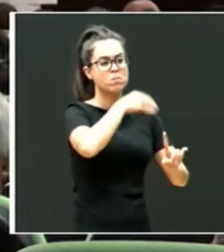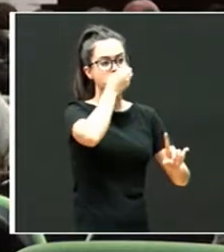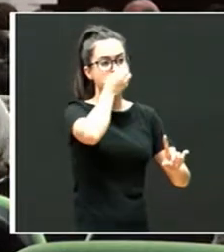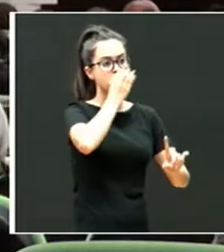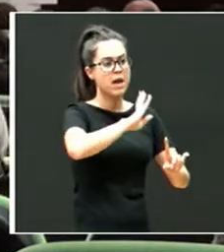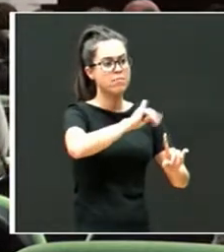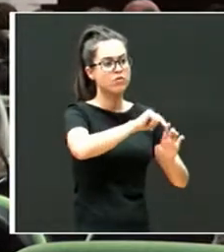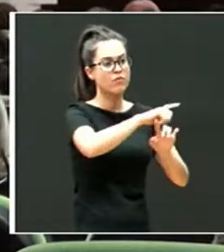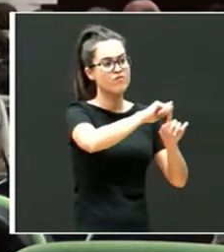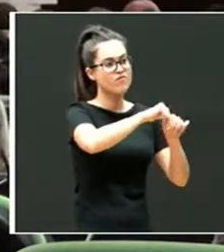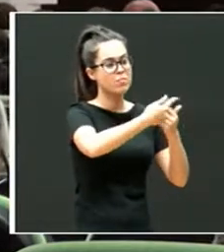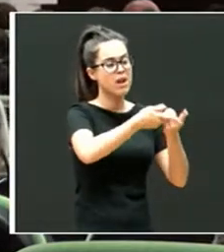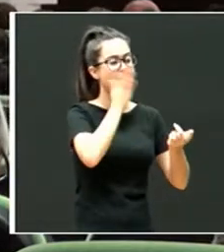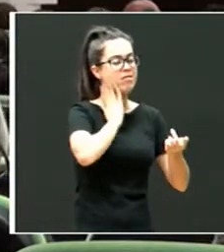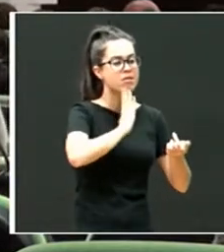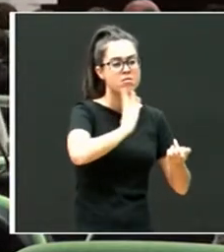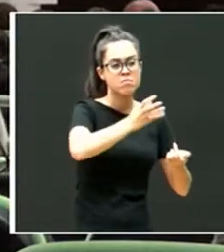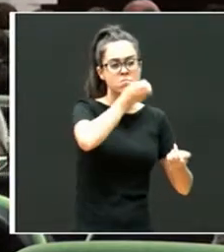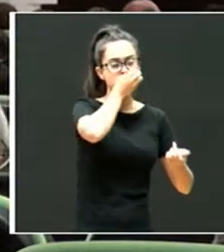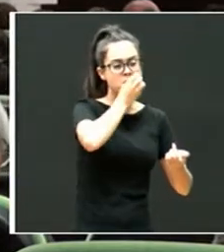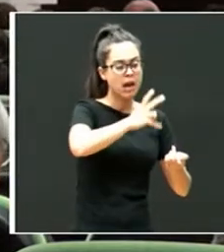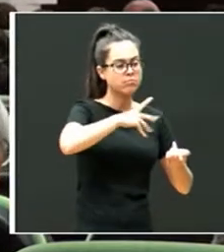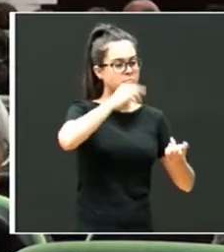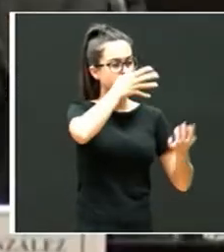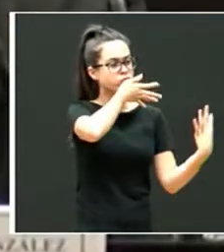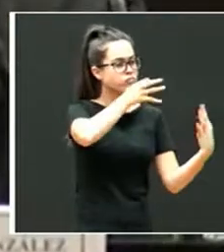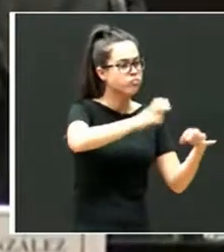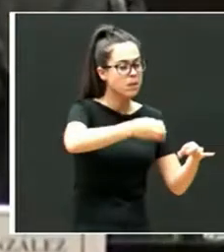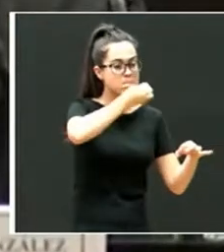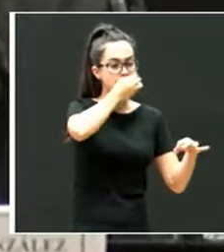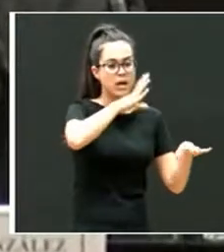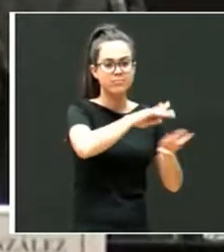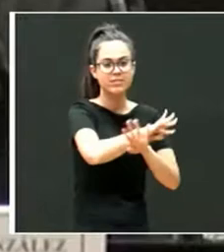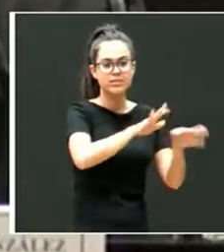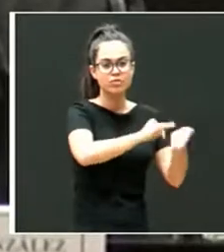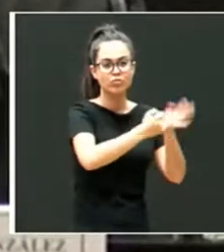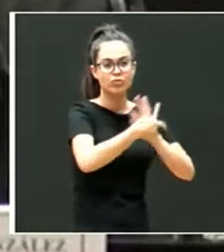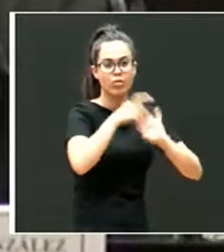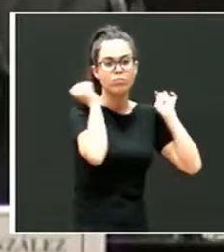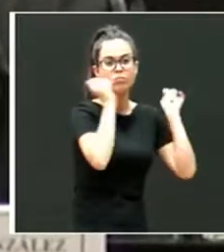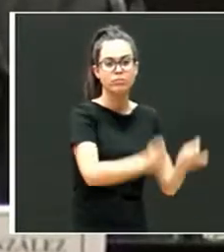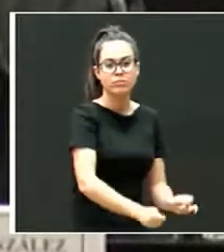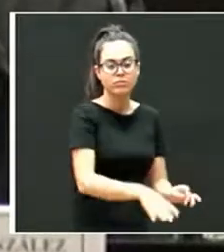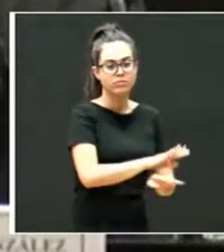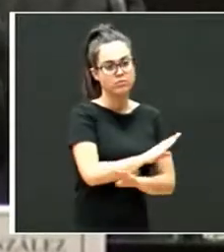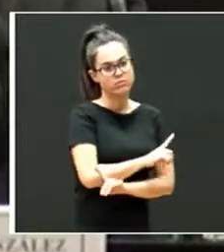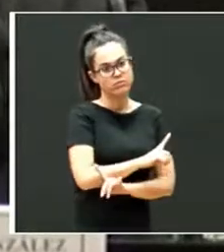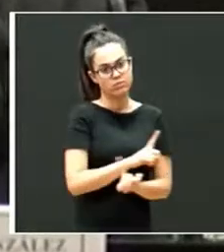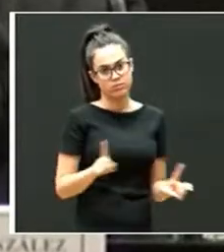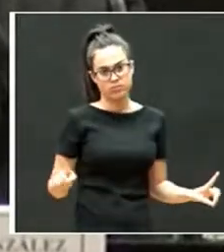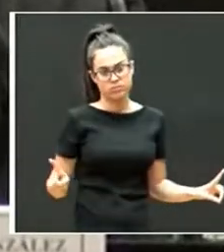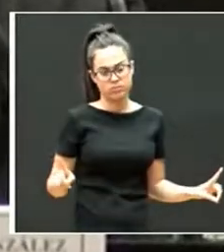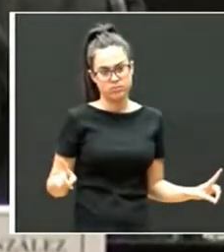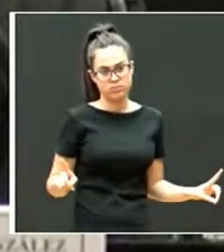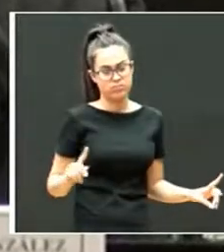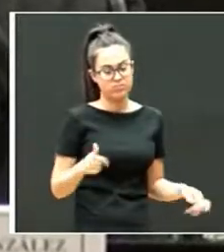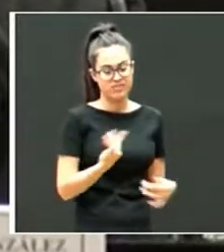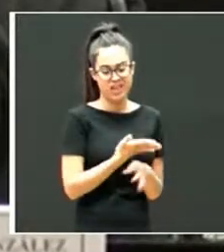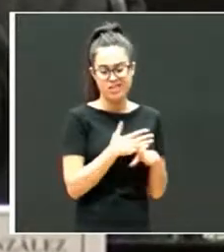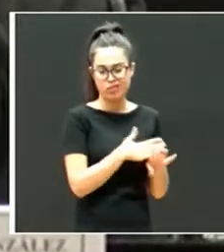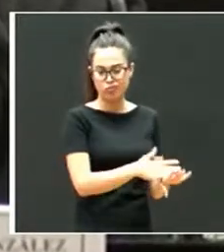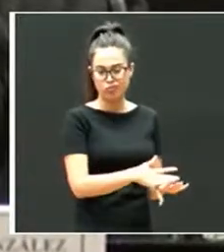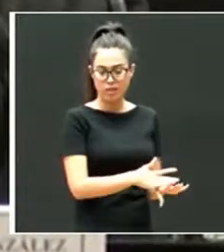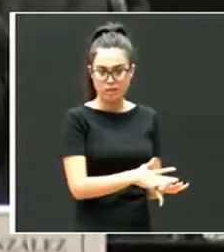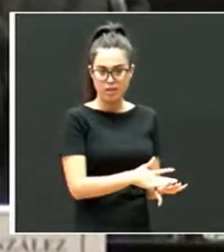con gente que le quería y que se preocupaba de él o de ella, pues ya está, Con el tiempo eso pues iba a ser suficiente